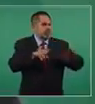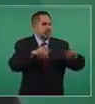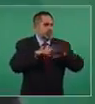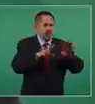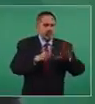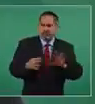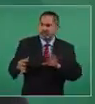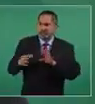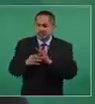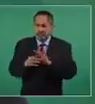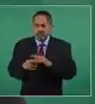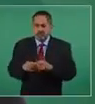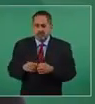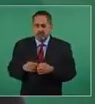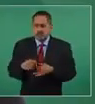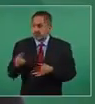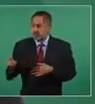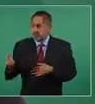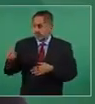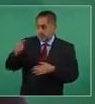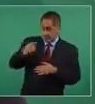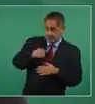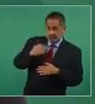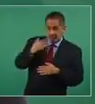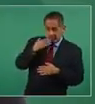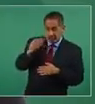Si se les trataba bien a los dueños